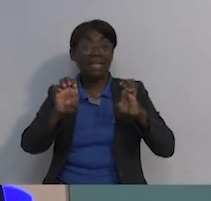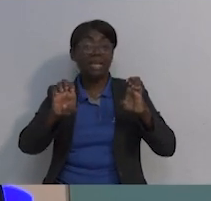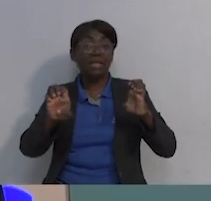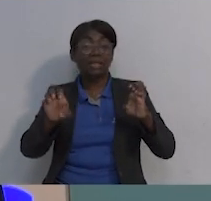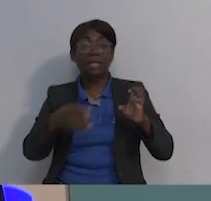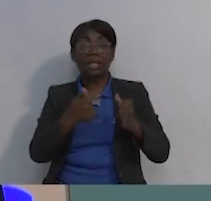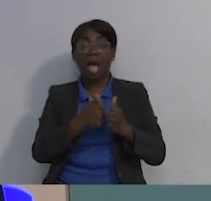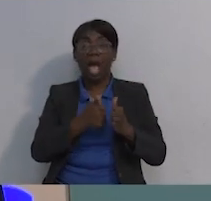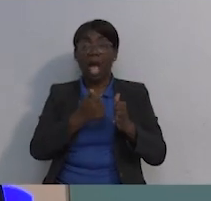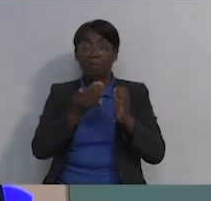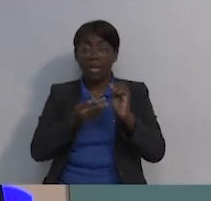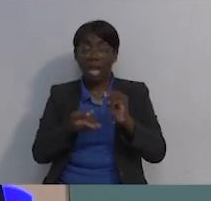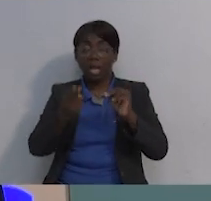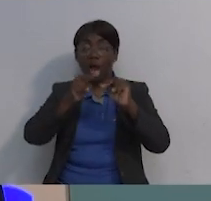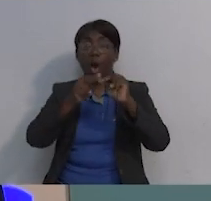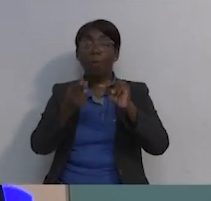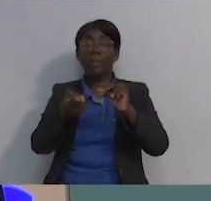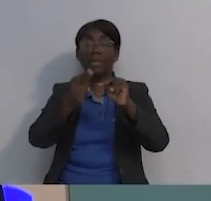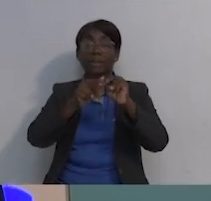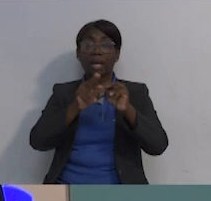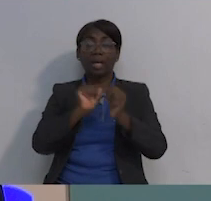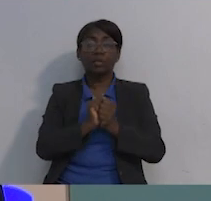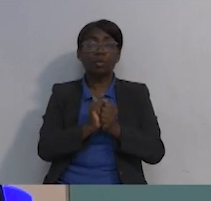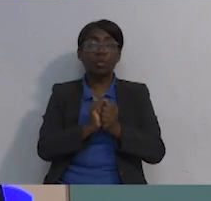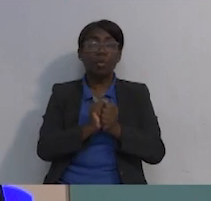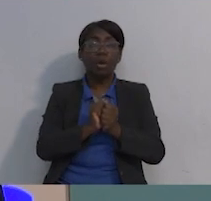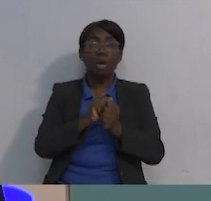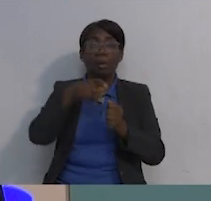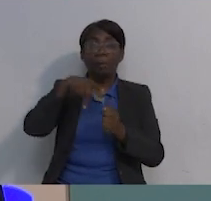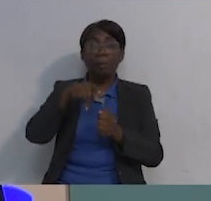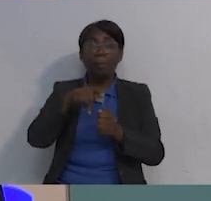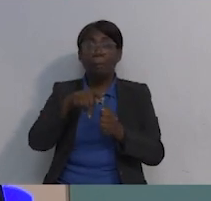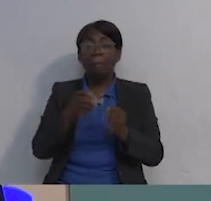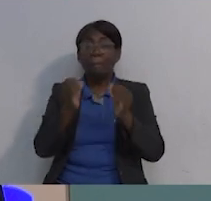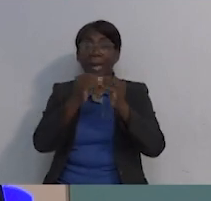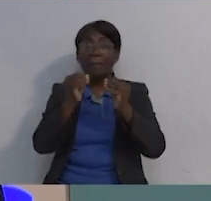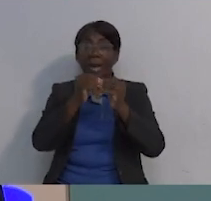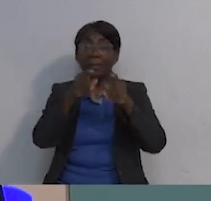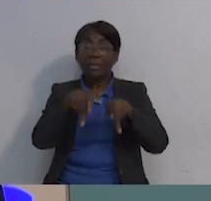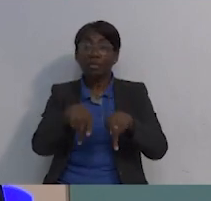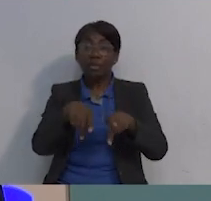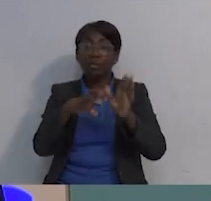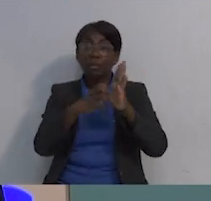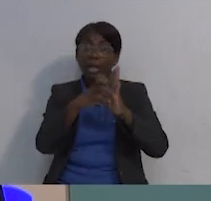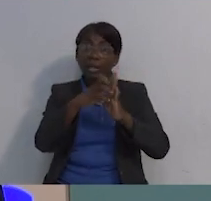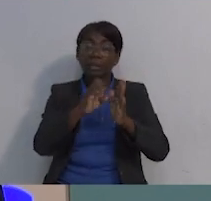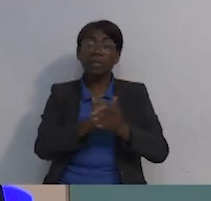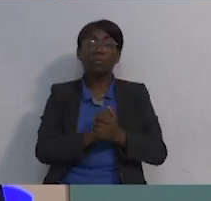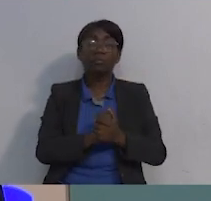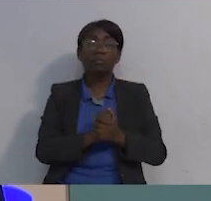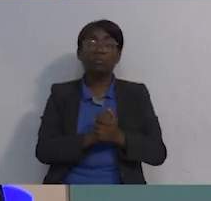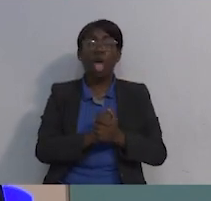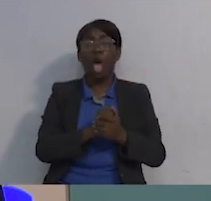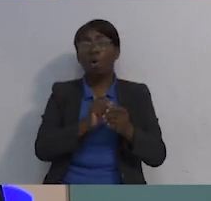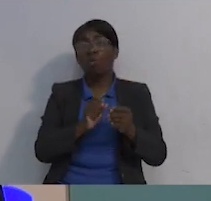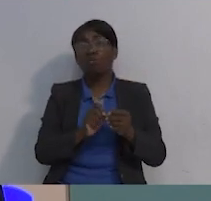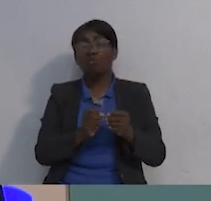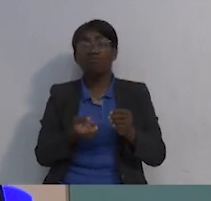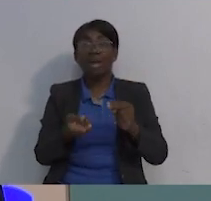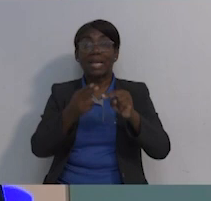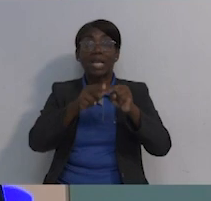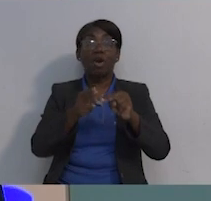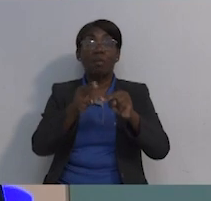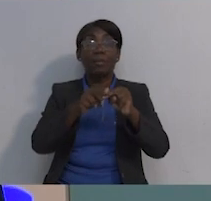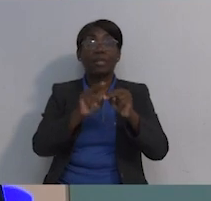en las estadísticas, como que habían subido las estadísticas de prevalencia de cáncer. Sí,